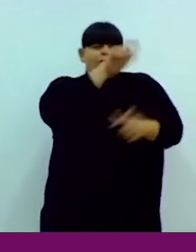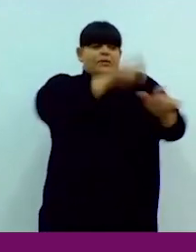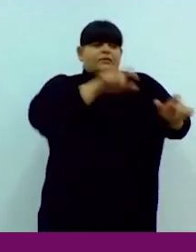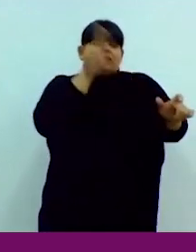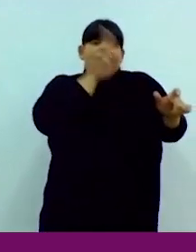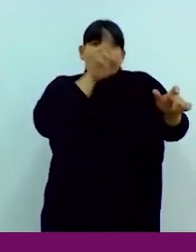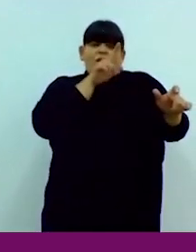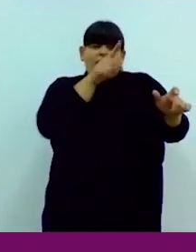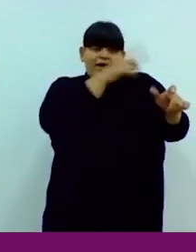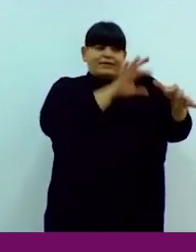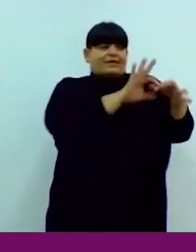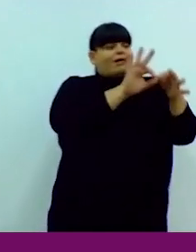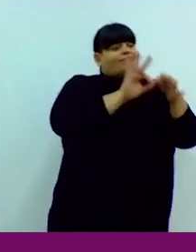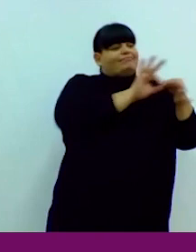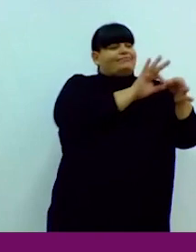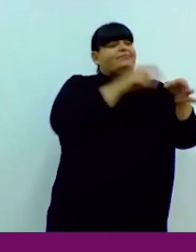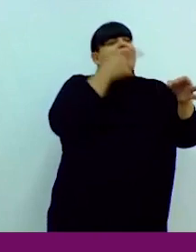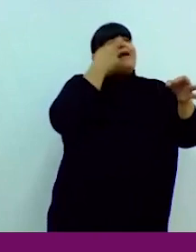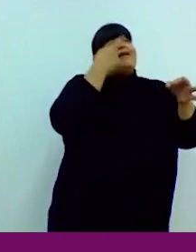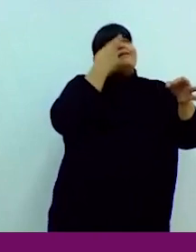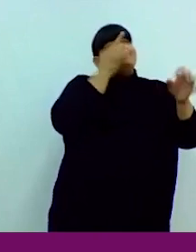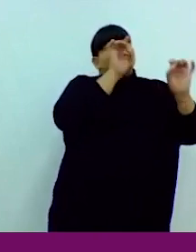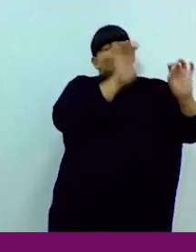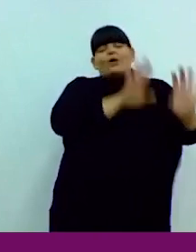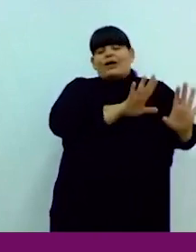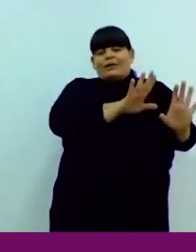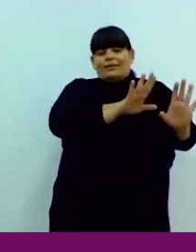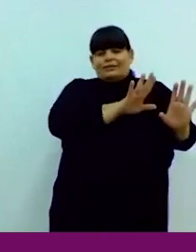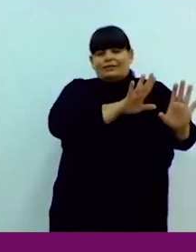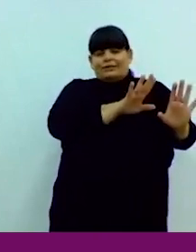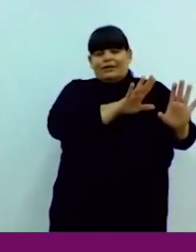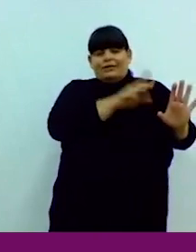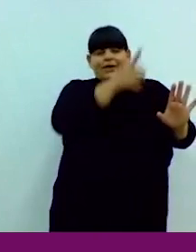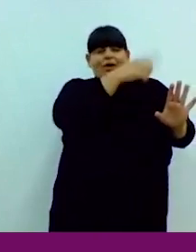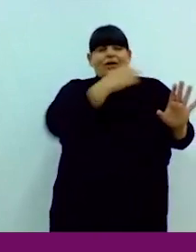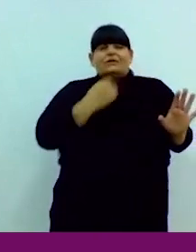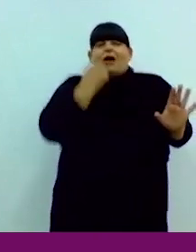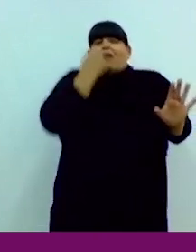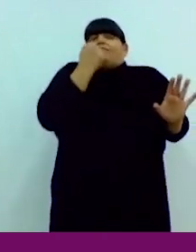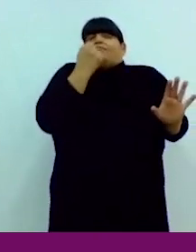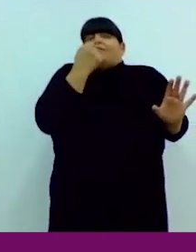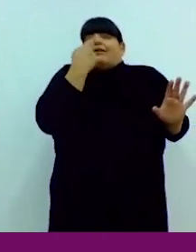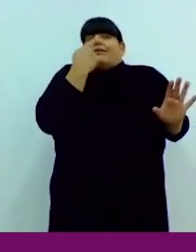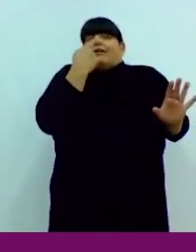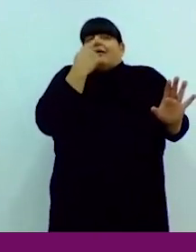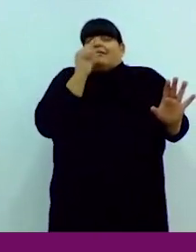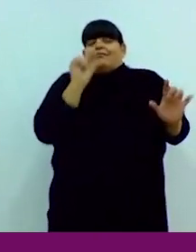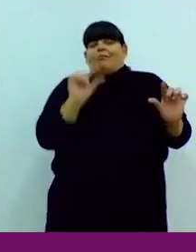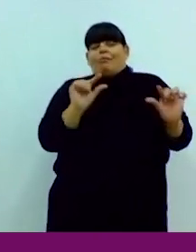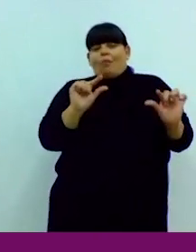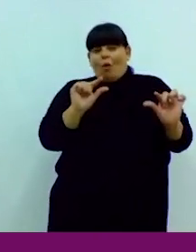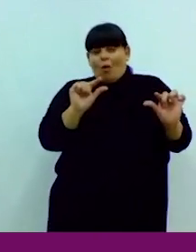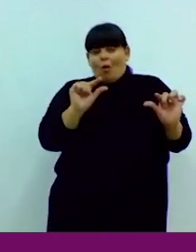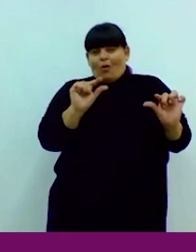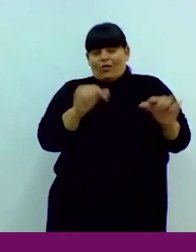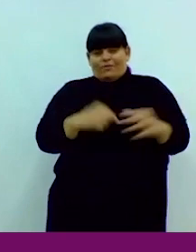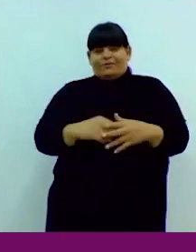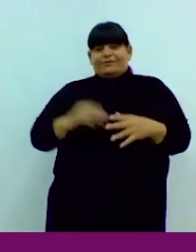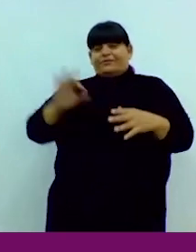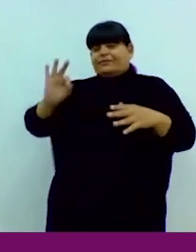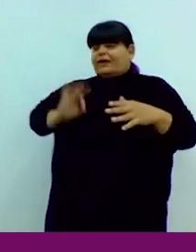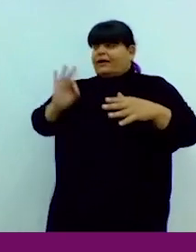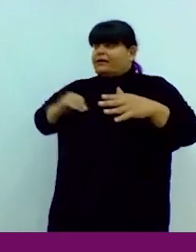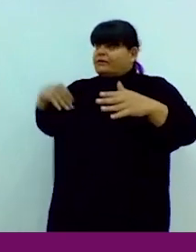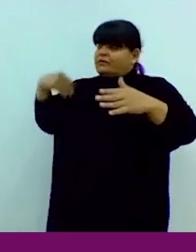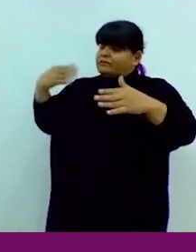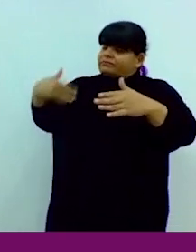y están interesadas en la temática, pero que no demuestran tanto interés. En estos últimos años hemos visto